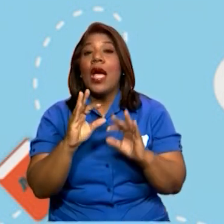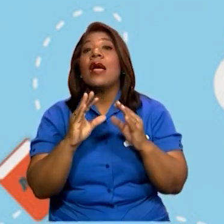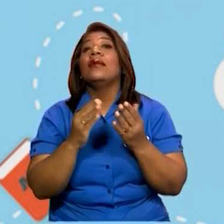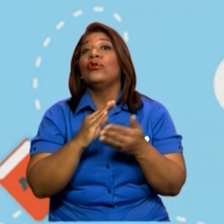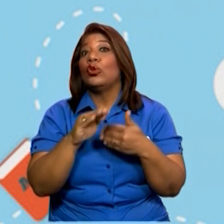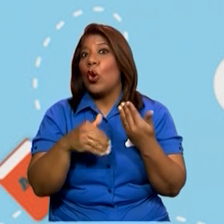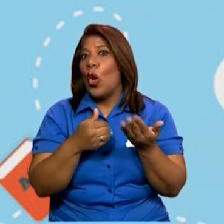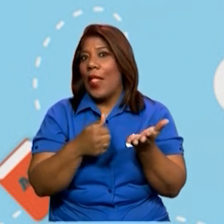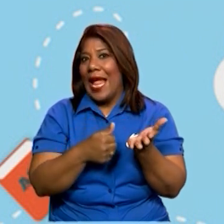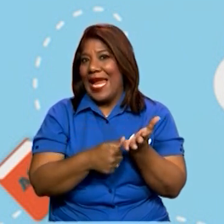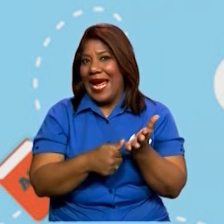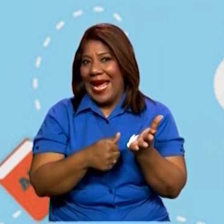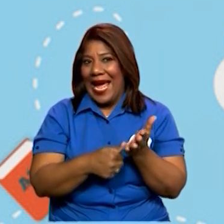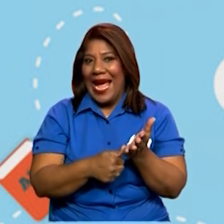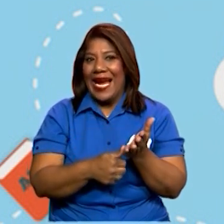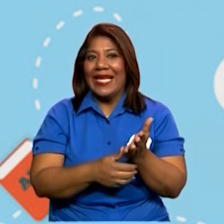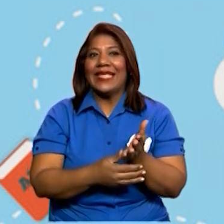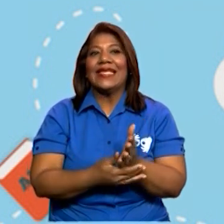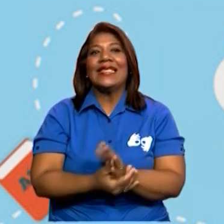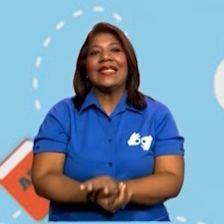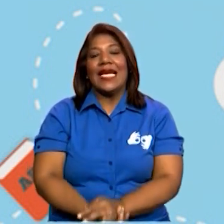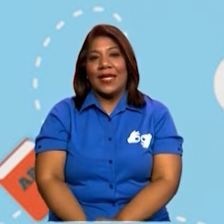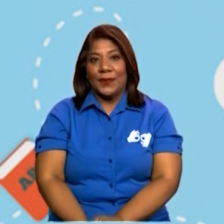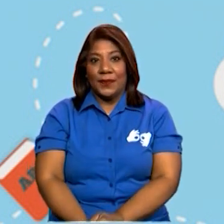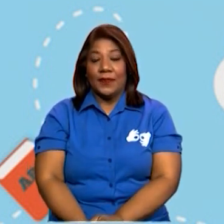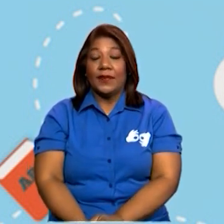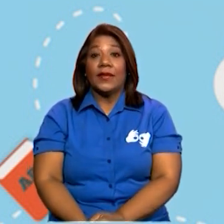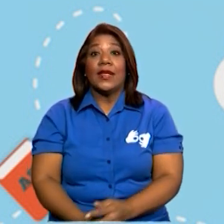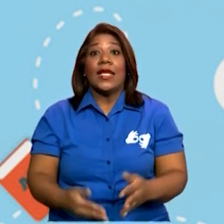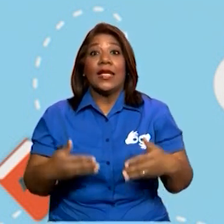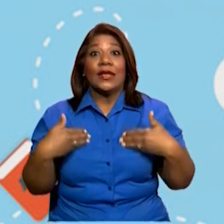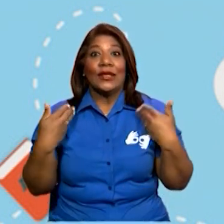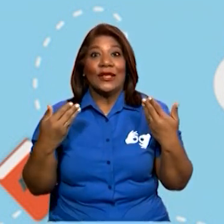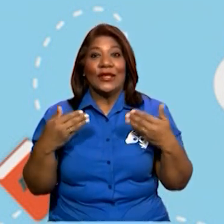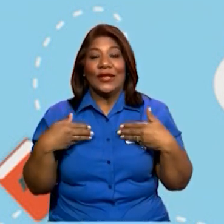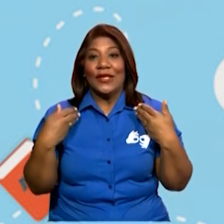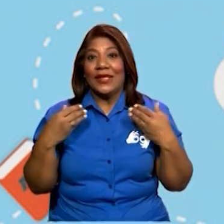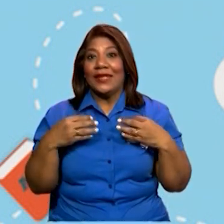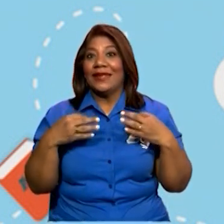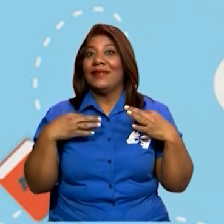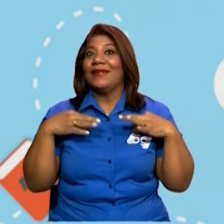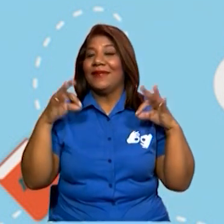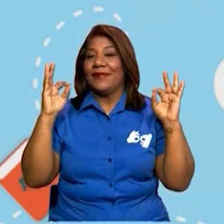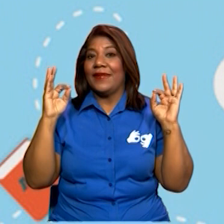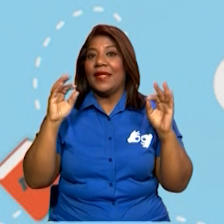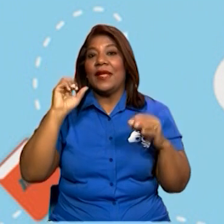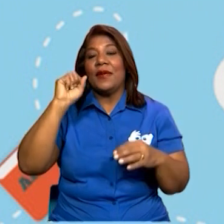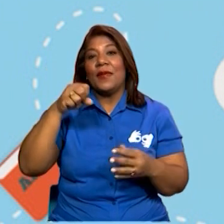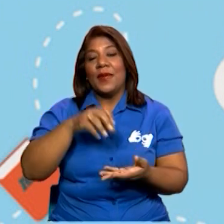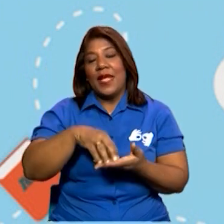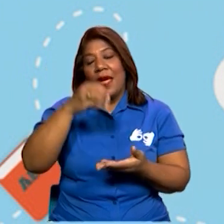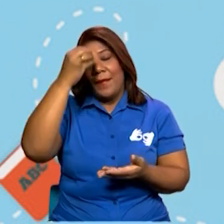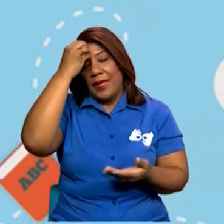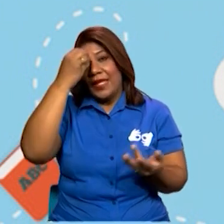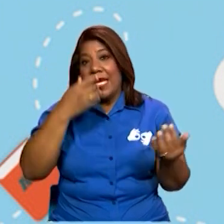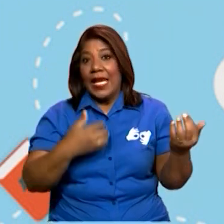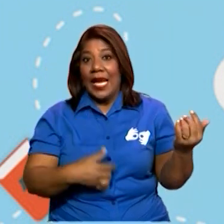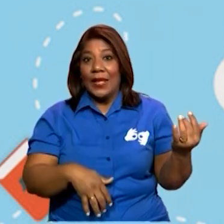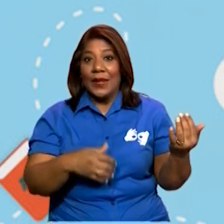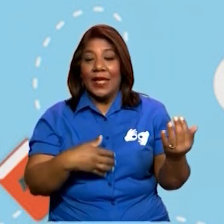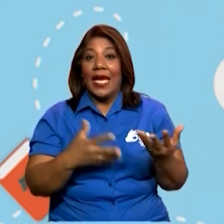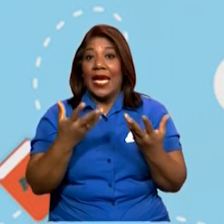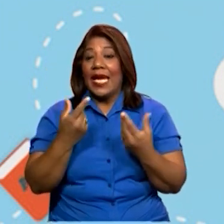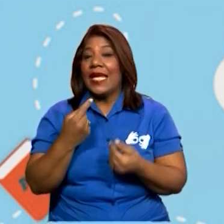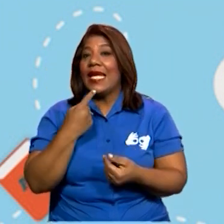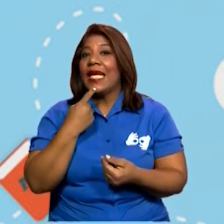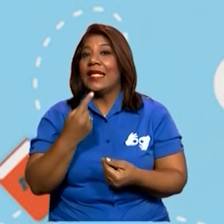cuerpo de la carta, ¿verdad? Entonces, aquí dice, estoy feliz porque por fin logré aprender a tocar guitarra. Quería contártelo.